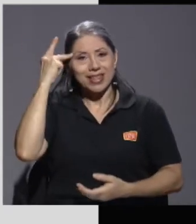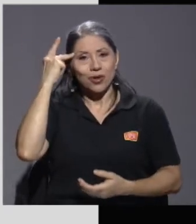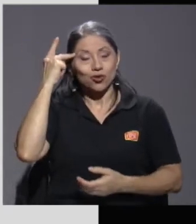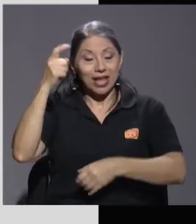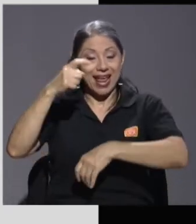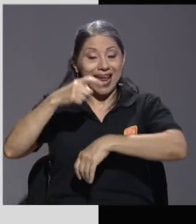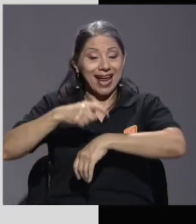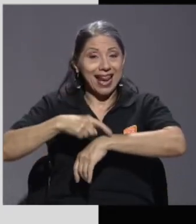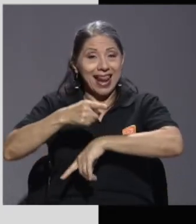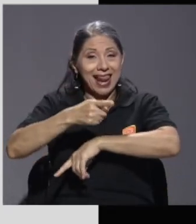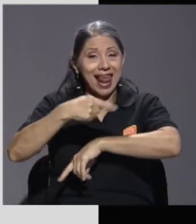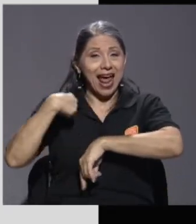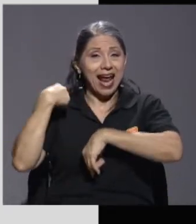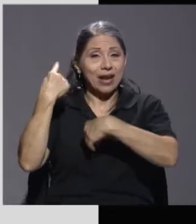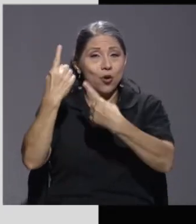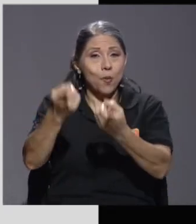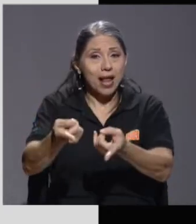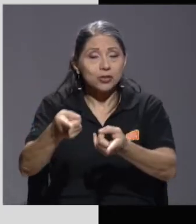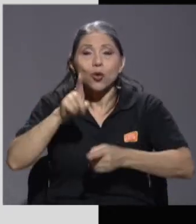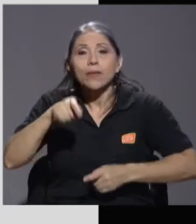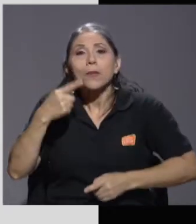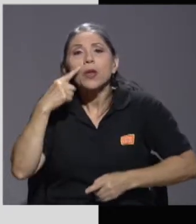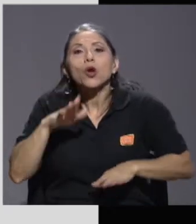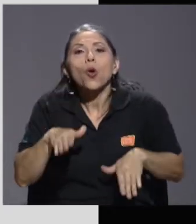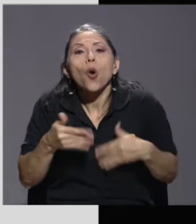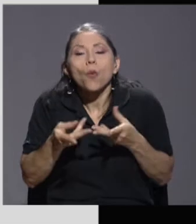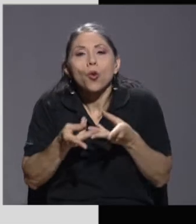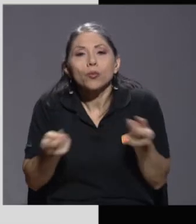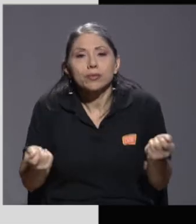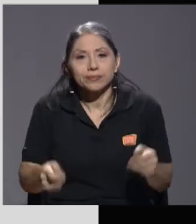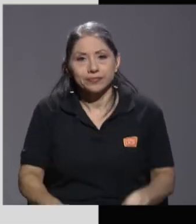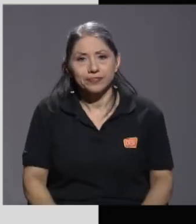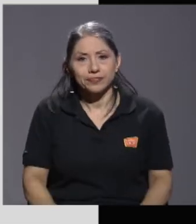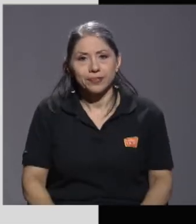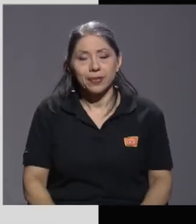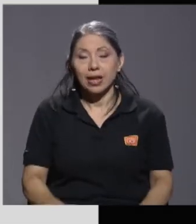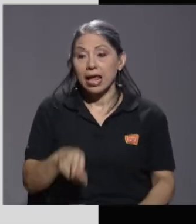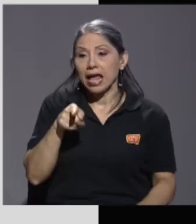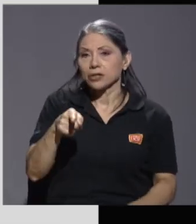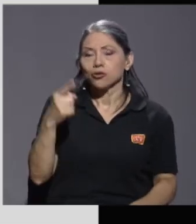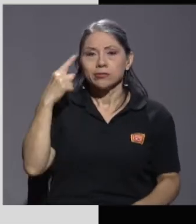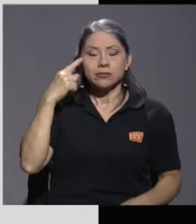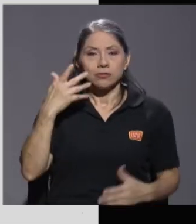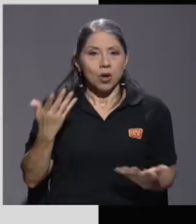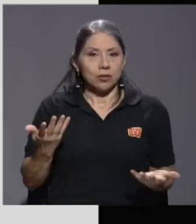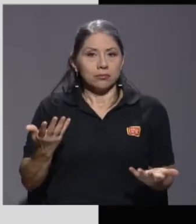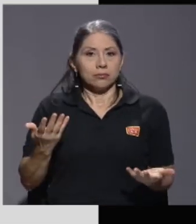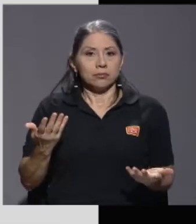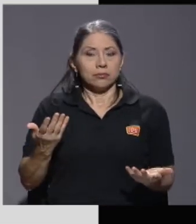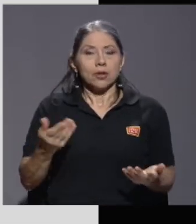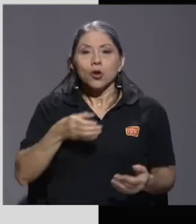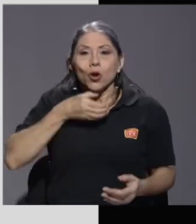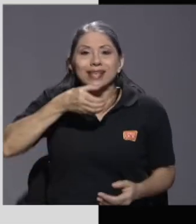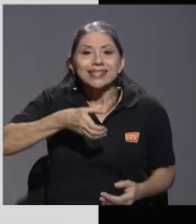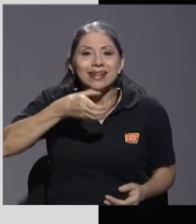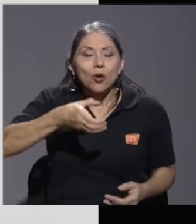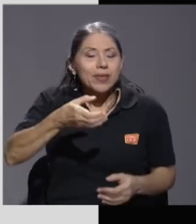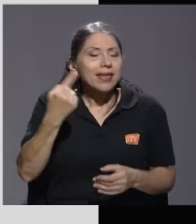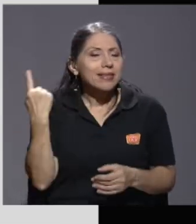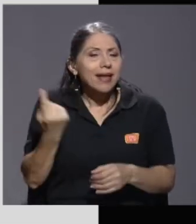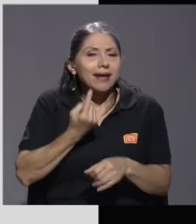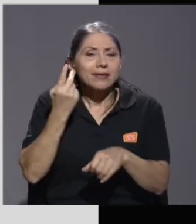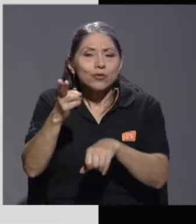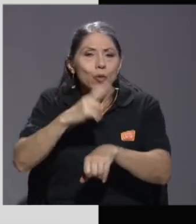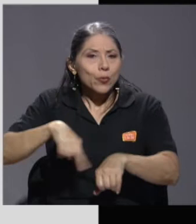Entonces, hay que buscar alguna forma de resolver. Parte de esto es, bueno, lo que se recomienda normalmente